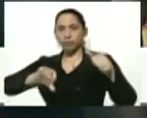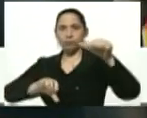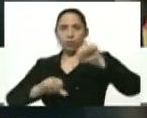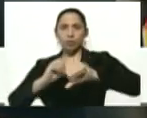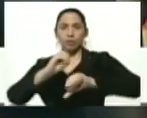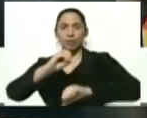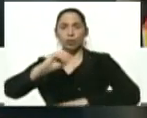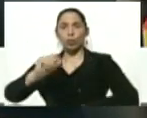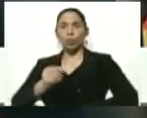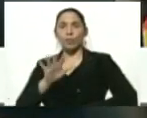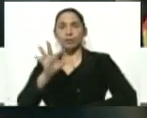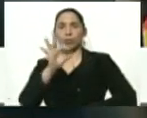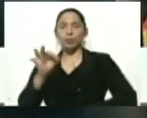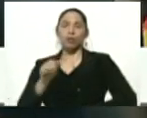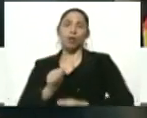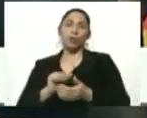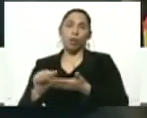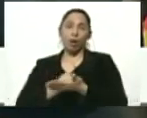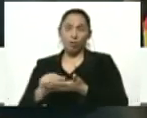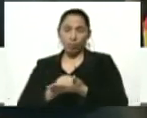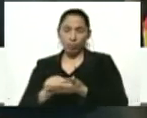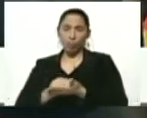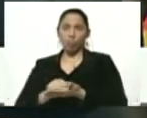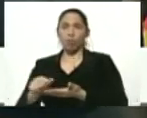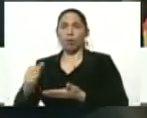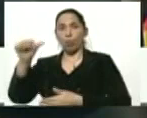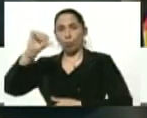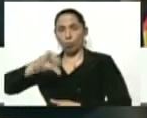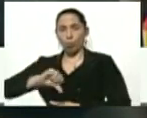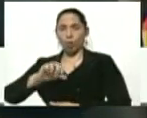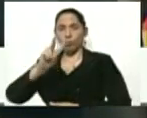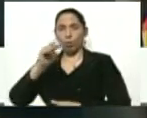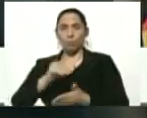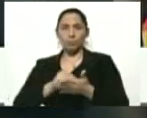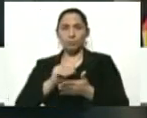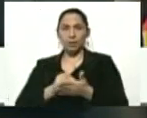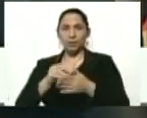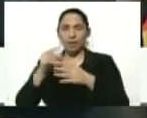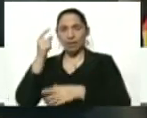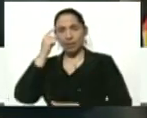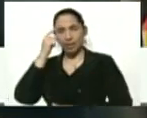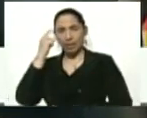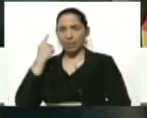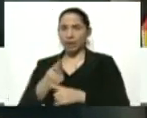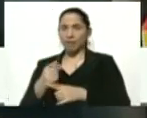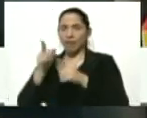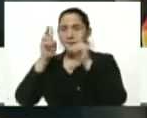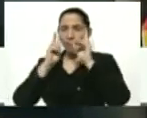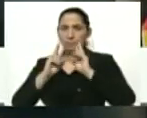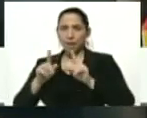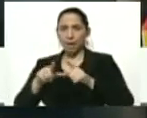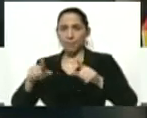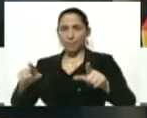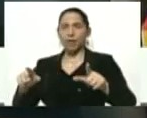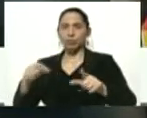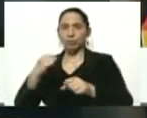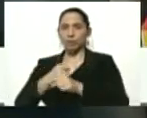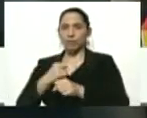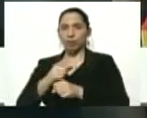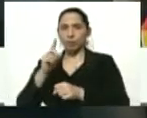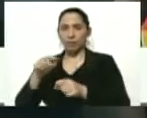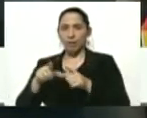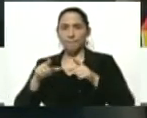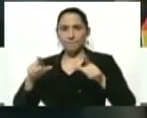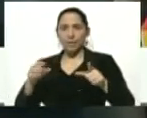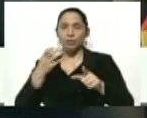% o con agua y jabón. También sirve. Dos veces al día deben desinfectarse los espacios de trabajo y también los espacios, por